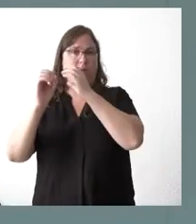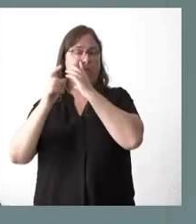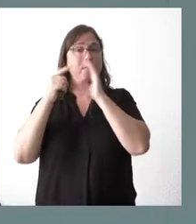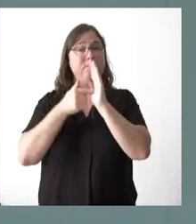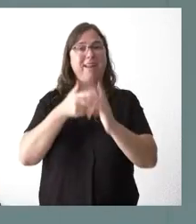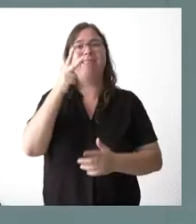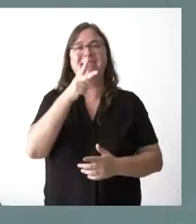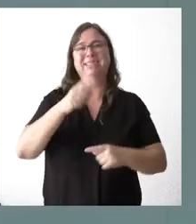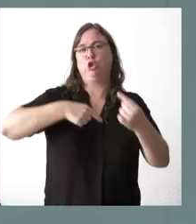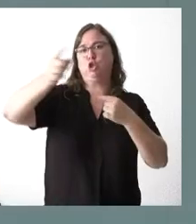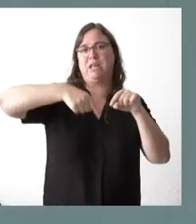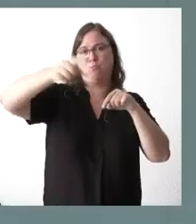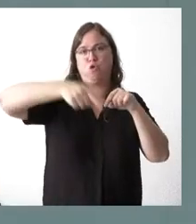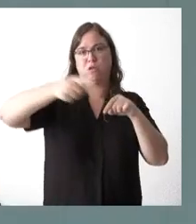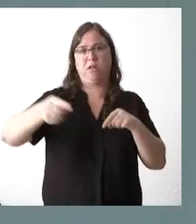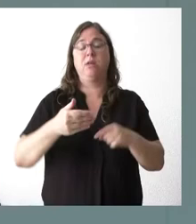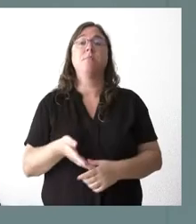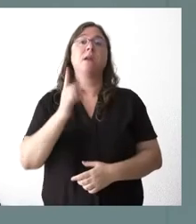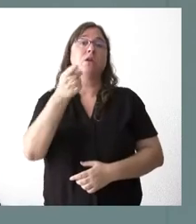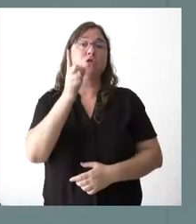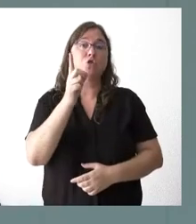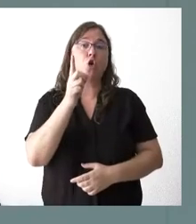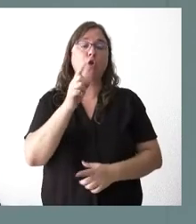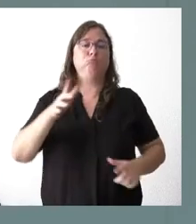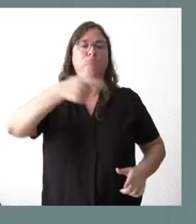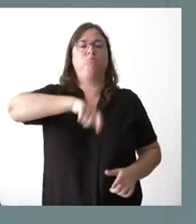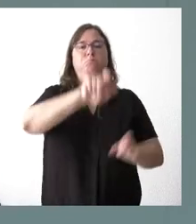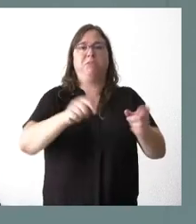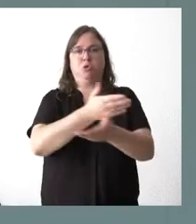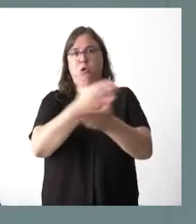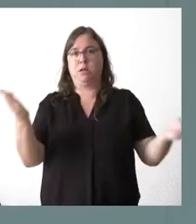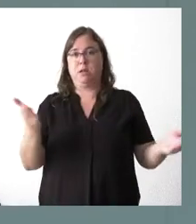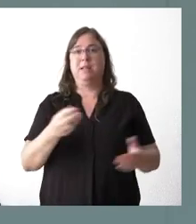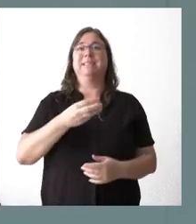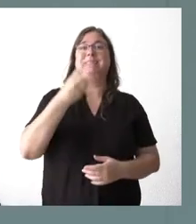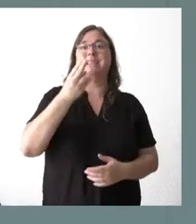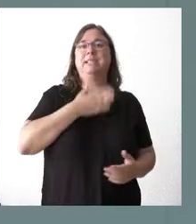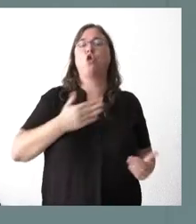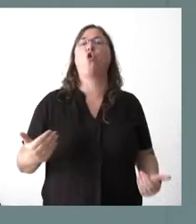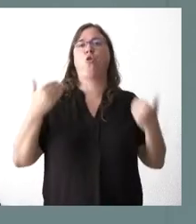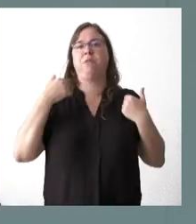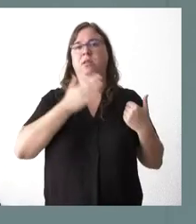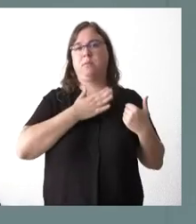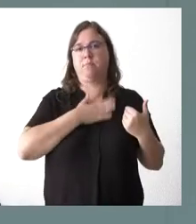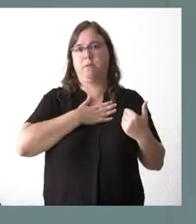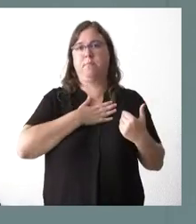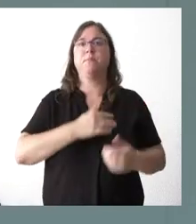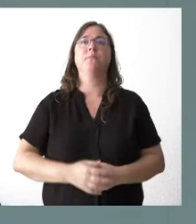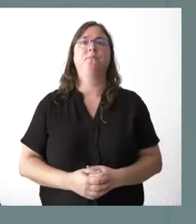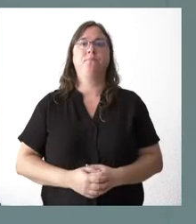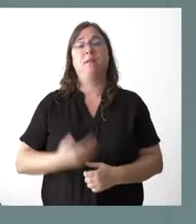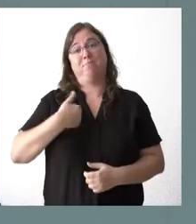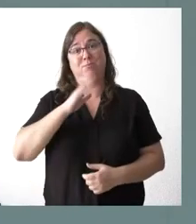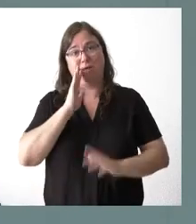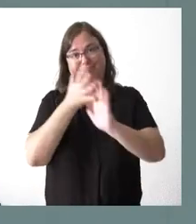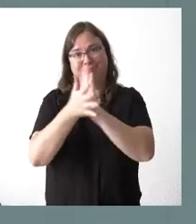al transporte sin que ésta recaiga íntegramente en el conjunto de los ciudadanos en ninguno de los tres tramos que son de la competencia de ámbito autonómico, es lo que les